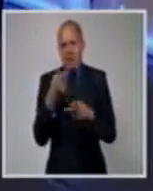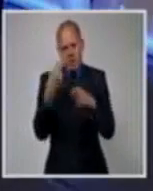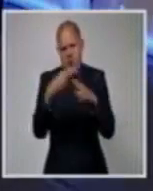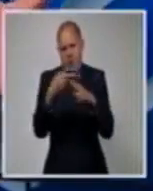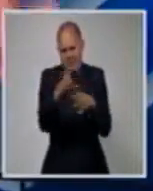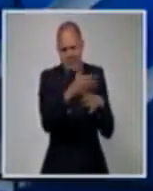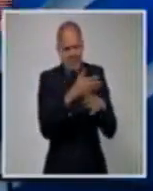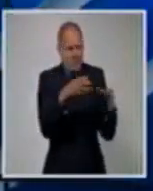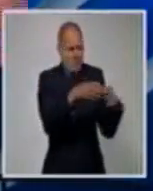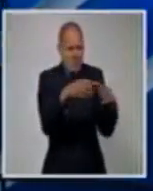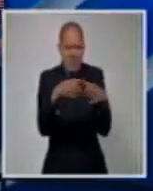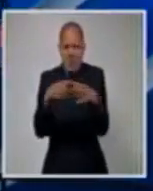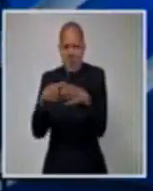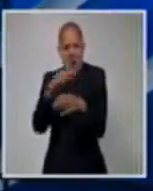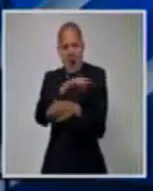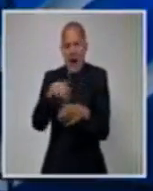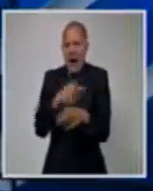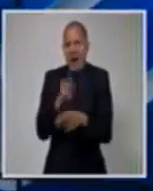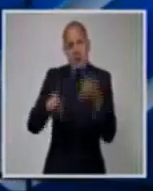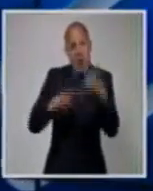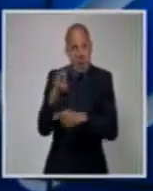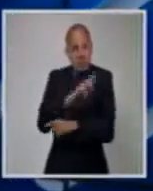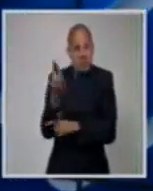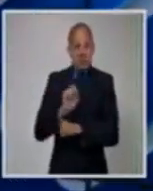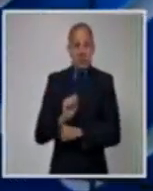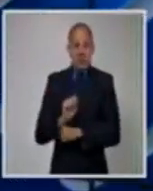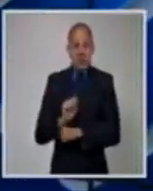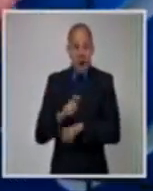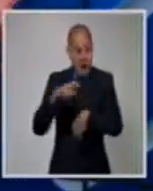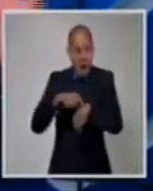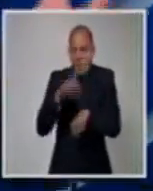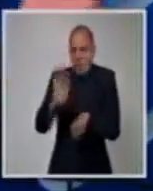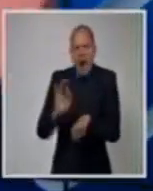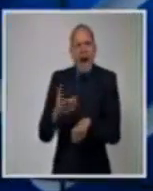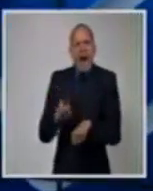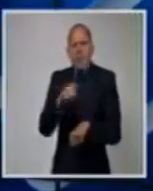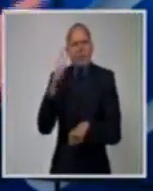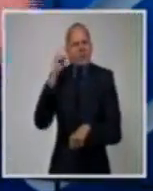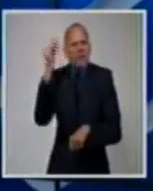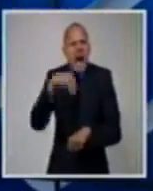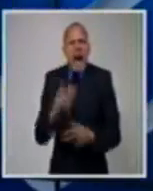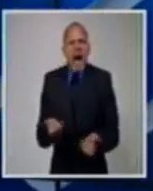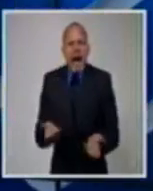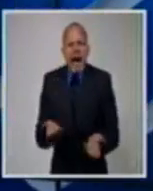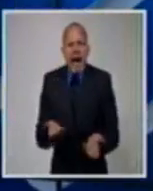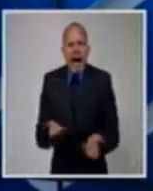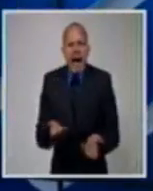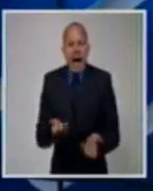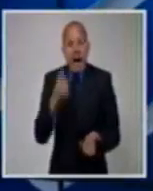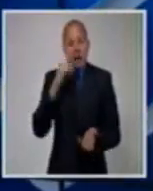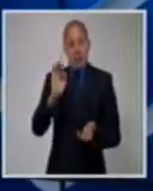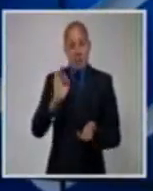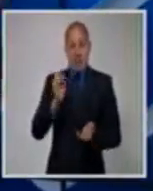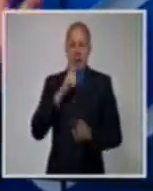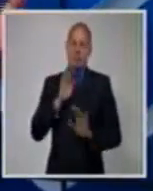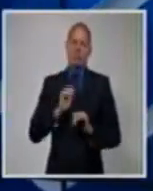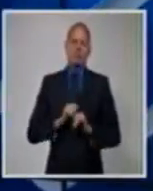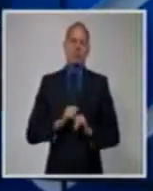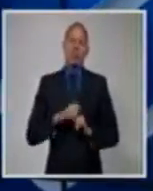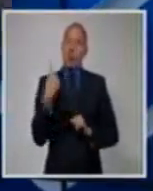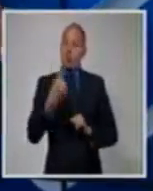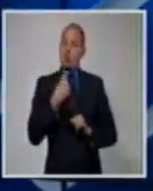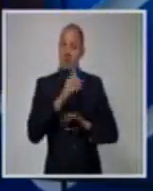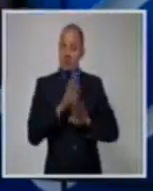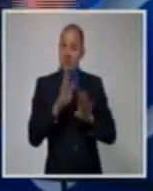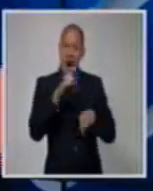intencionalidad, ¿por qué? ¿Por qué eligieron a la misma hora? Es que cómo se enteraron incluso a que a esa misma hora iba a ocurrir ese encuentro. Y yo creo que son preguntas,